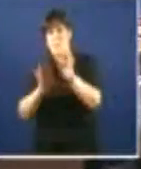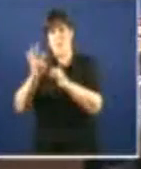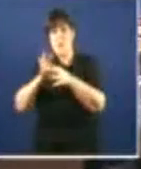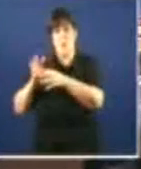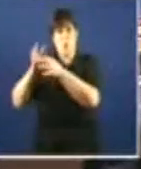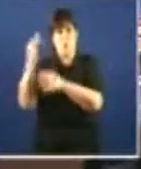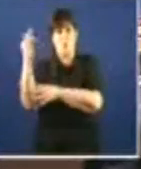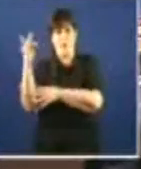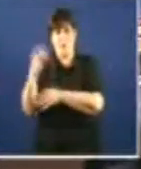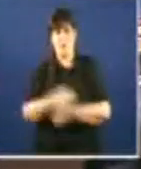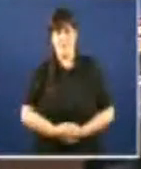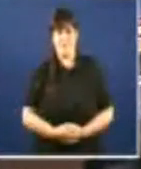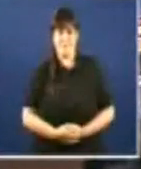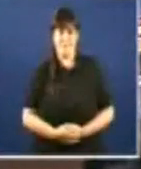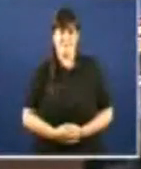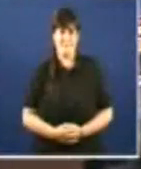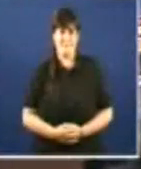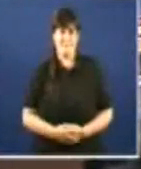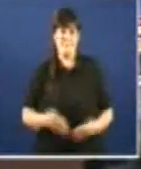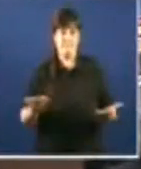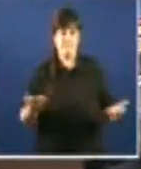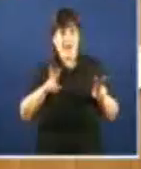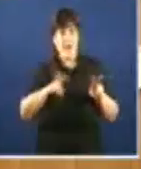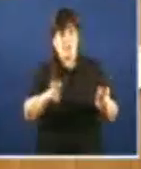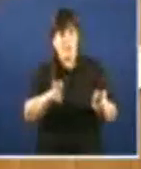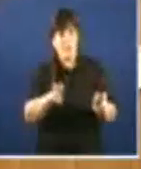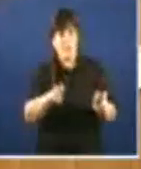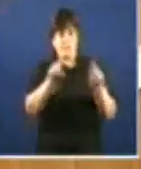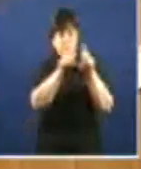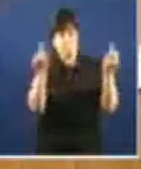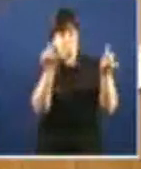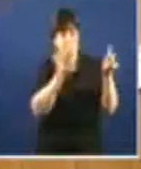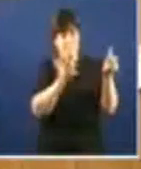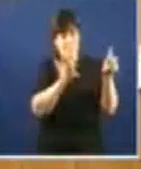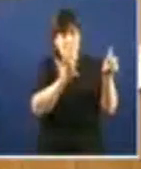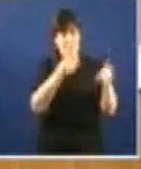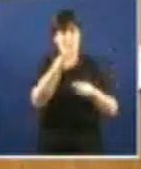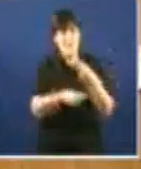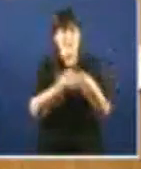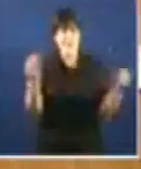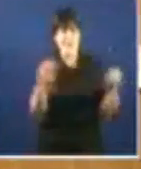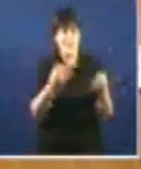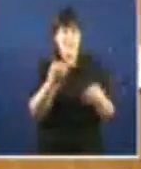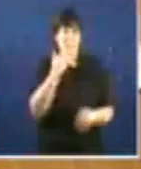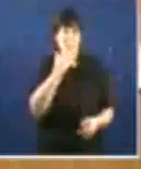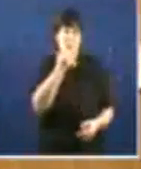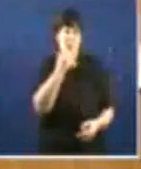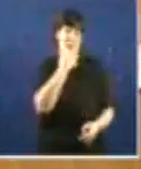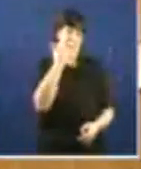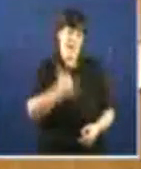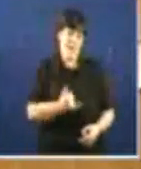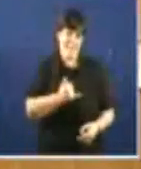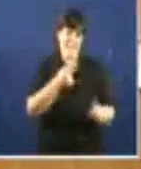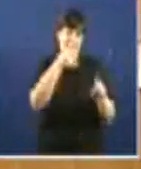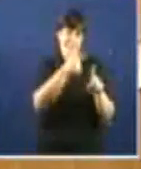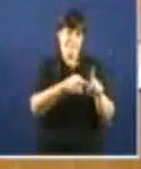O principio, Sogama utilizaba a enerxía eléctrica que se producía na planta para as